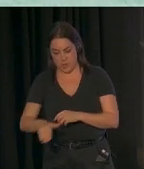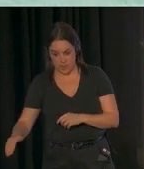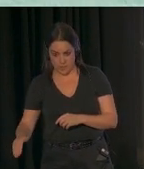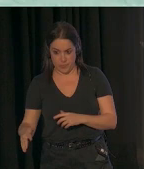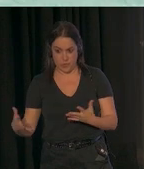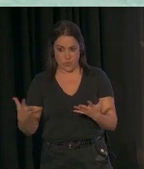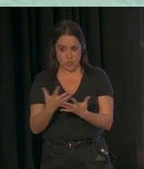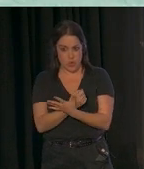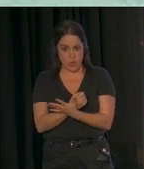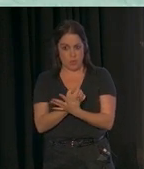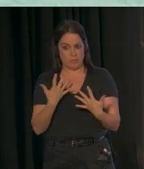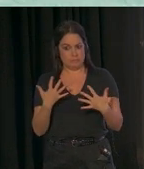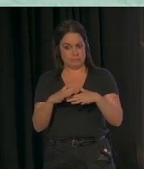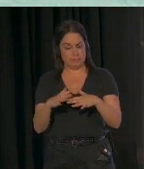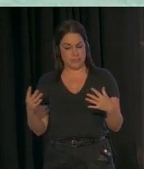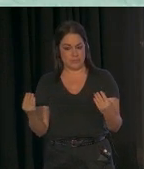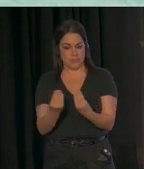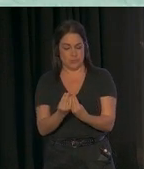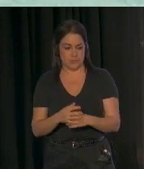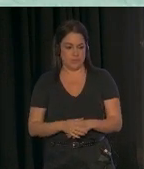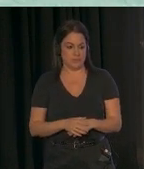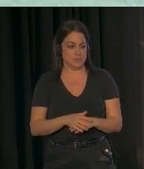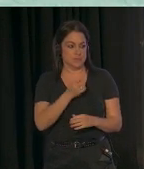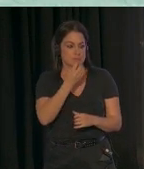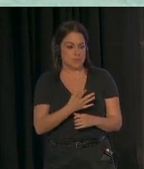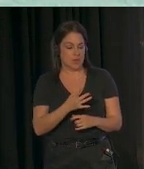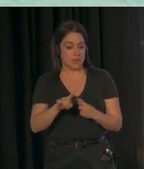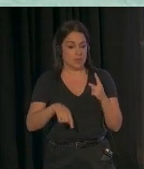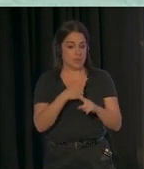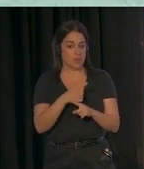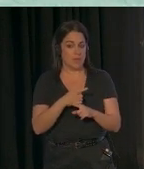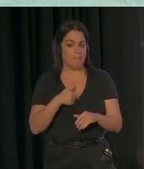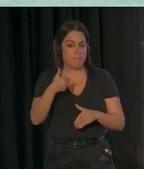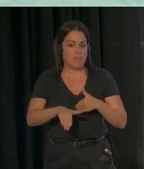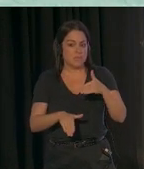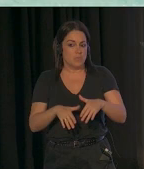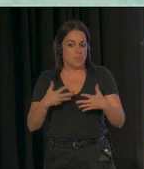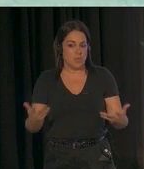todo ello vaya de la mano. Así que, bueno, ¿cuáles son los siguientes pasos para IPACS?